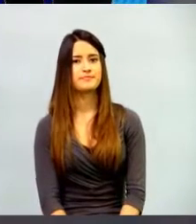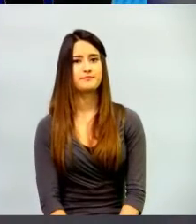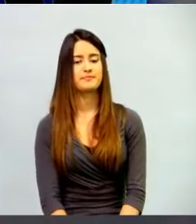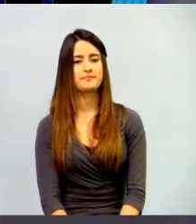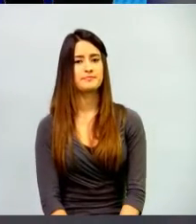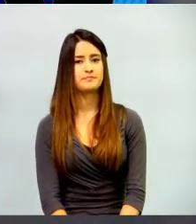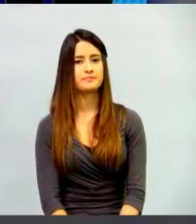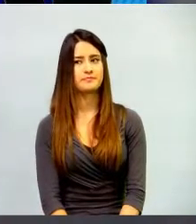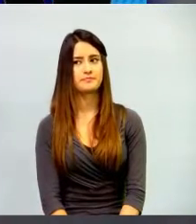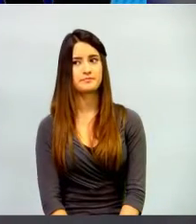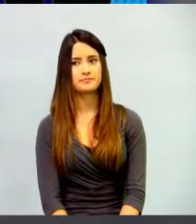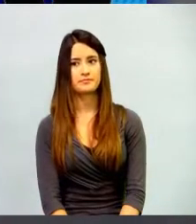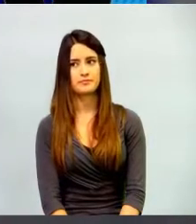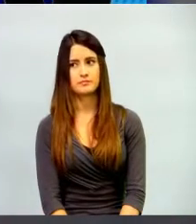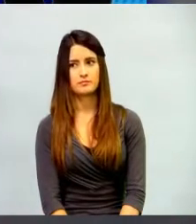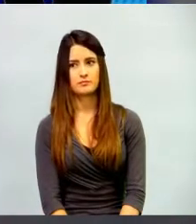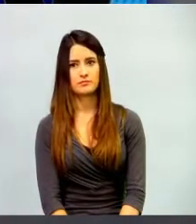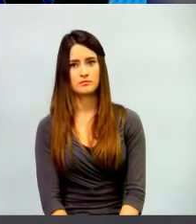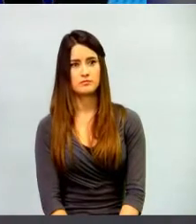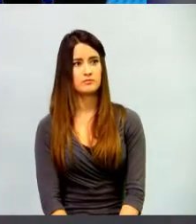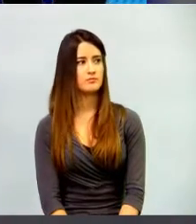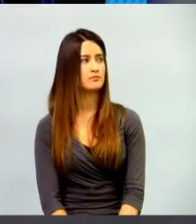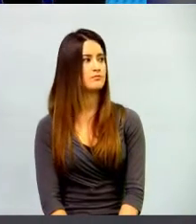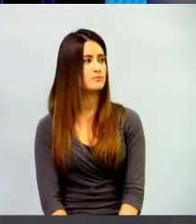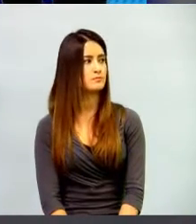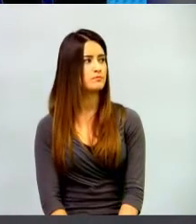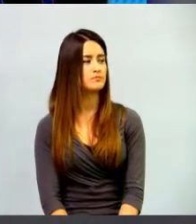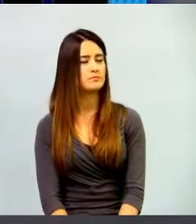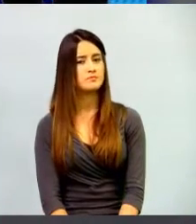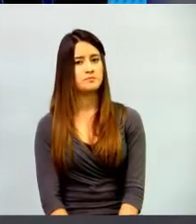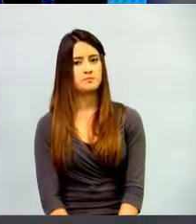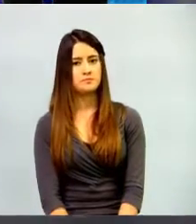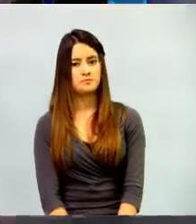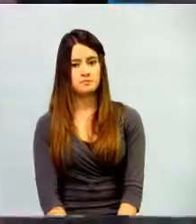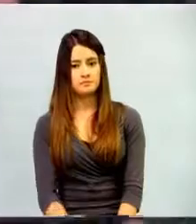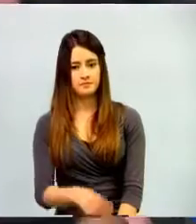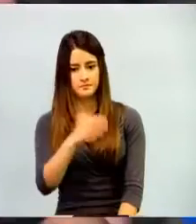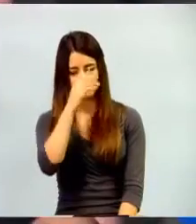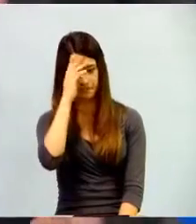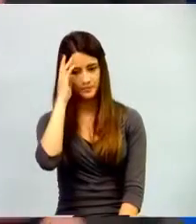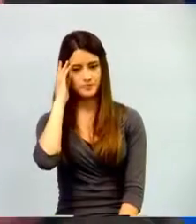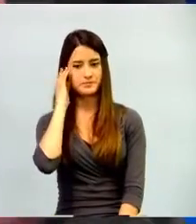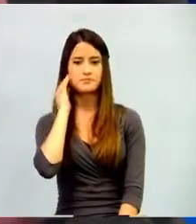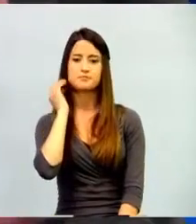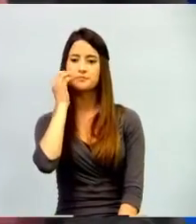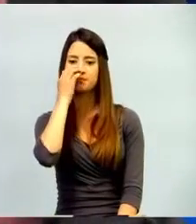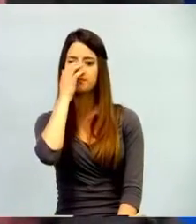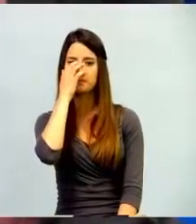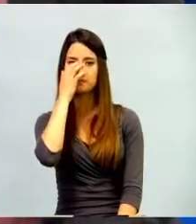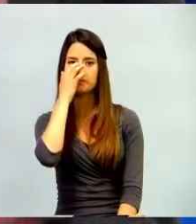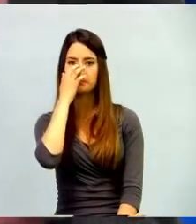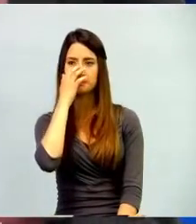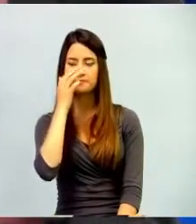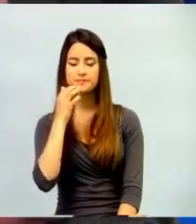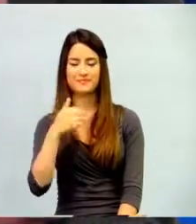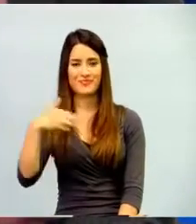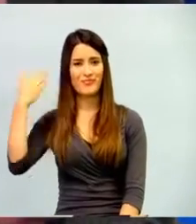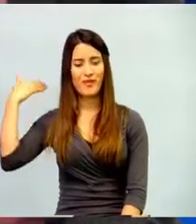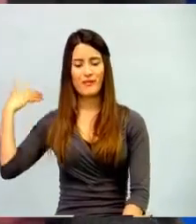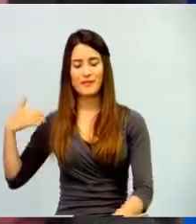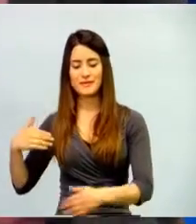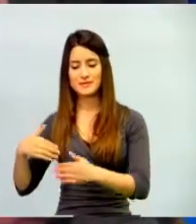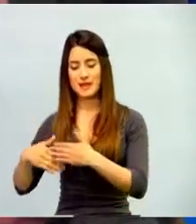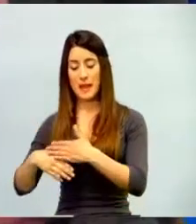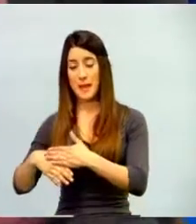Algo que de pronto se nos olvida es una de las primeras preguntas que nos hicimos en este proceso y